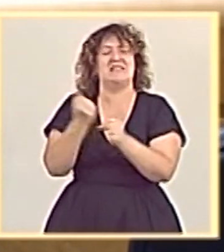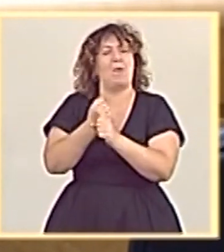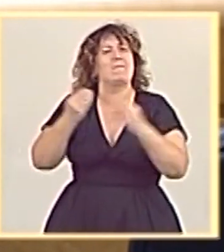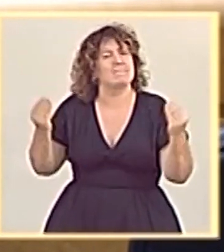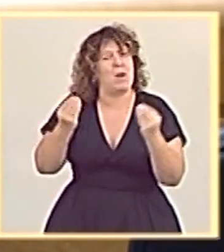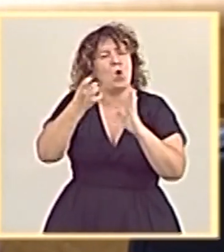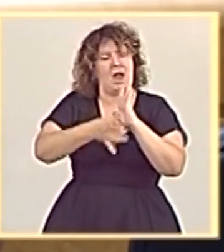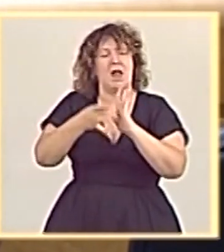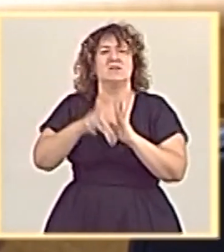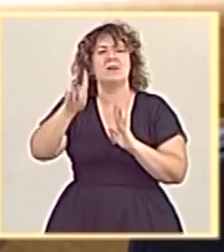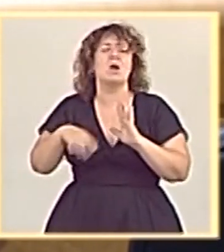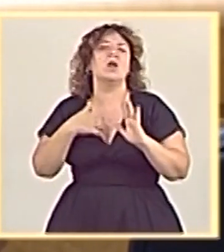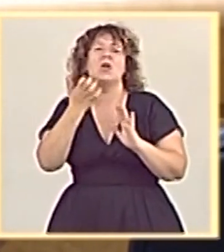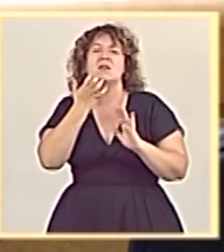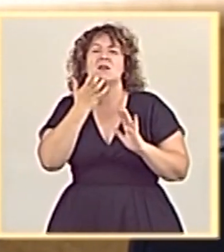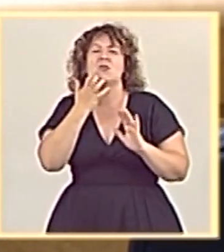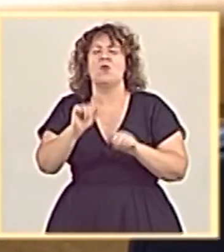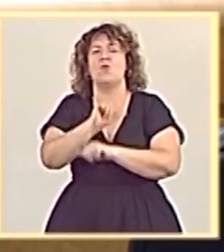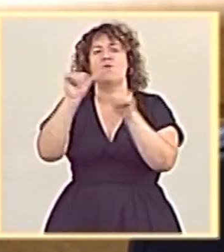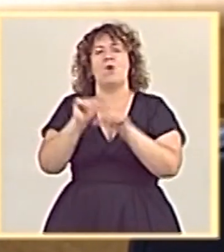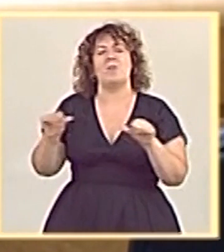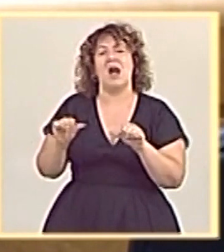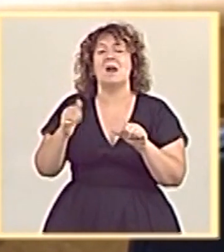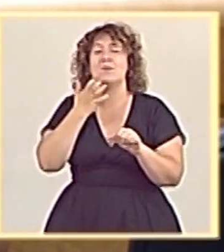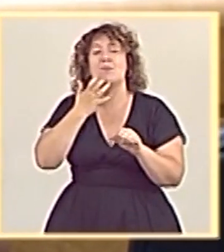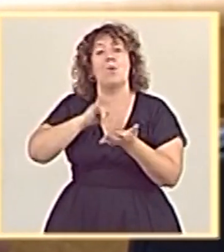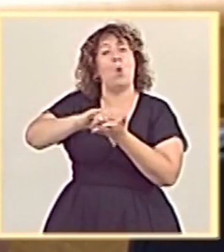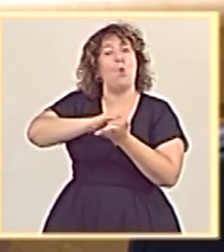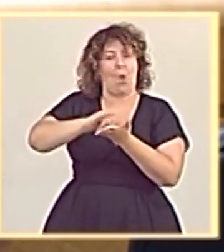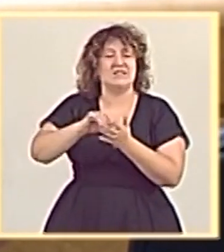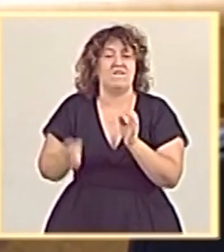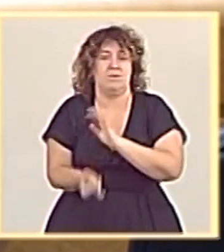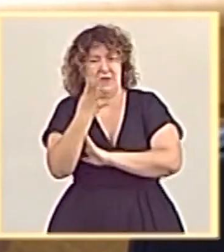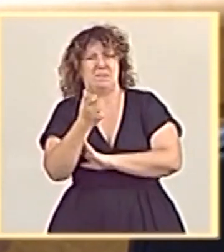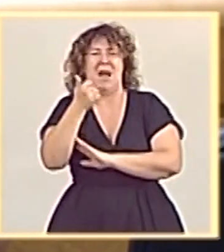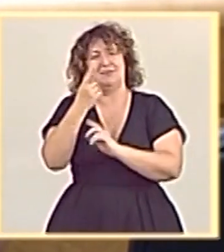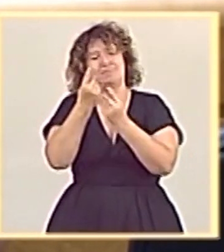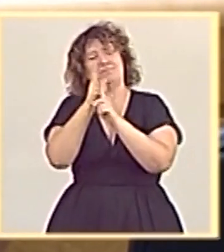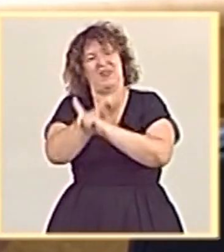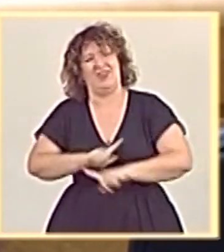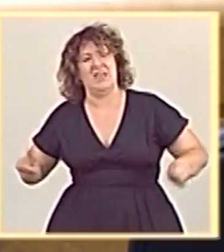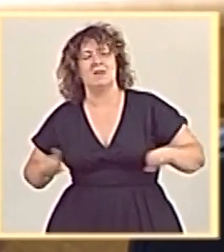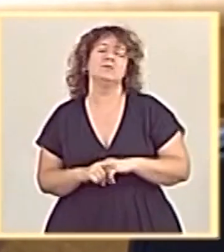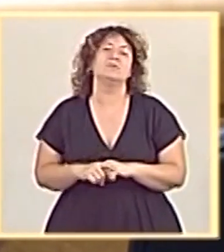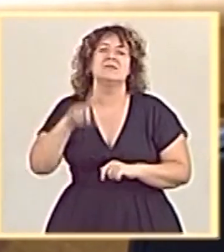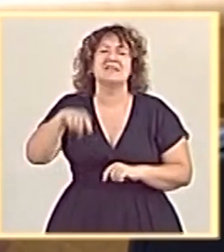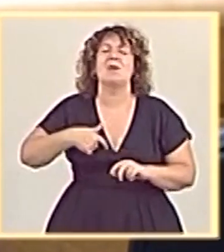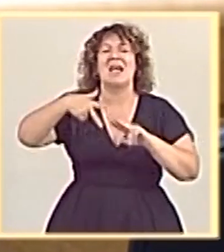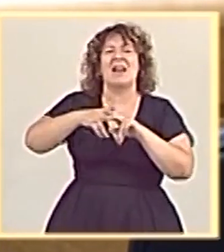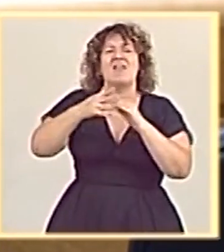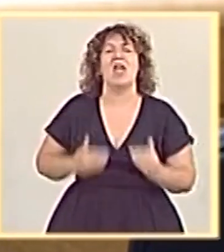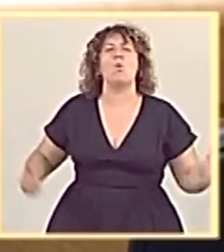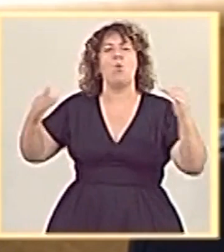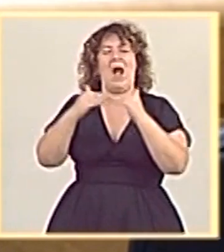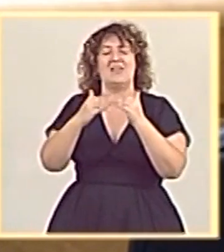nuevos mecanismos de comunicación silenciosos como la vía de WhatsApp. En plena pandemia hemos creado una herramienta para la igualdad retributiva que